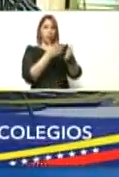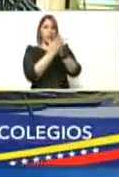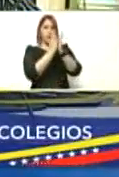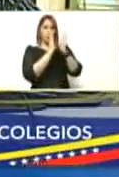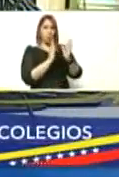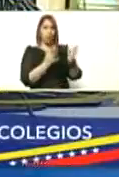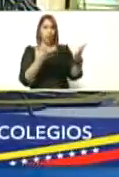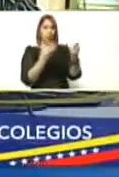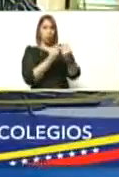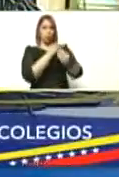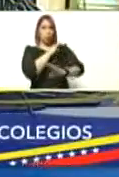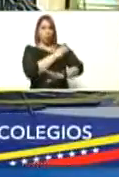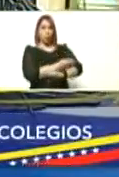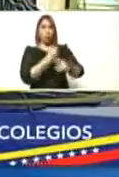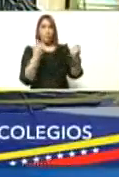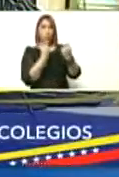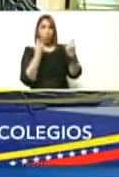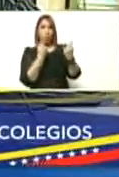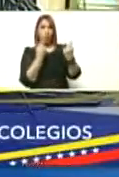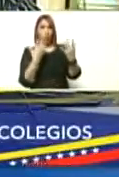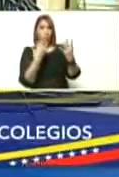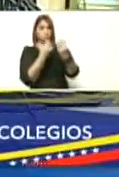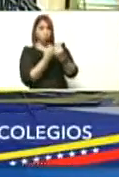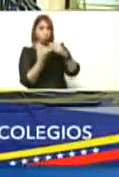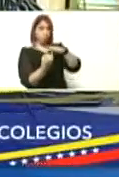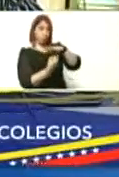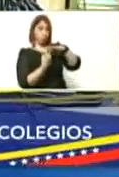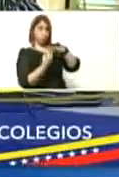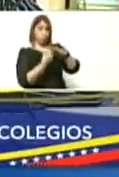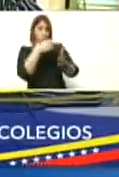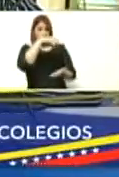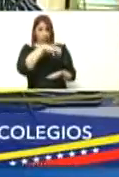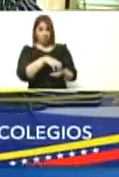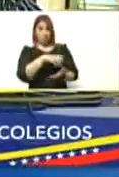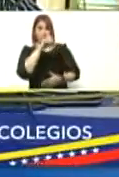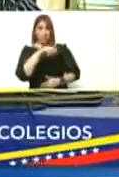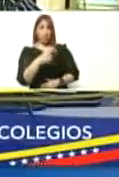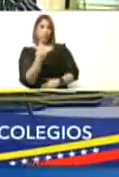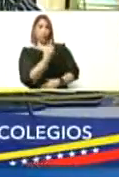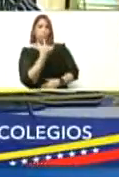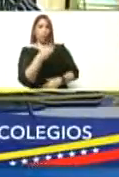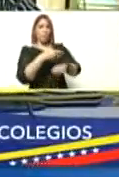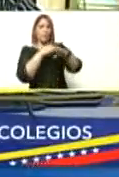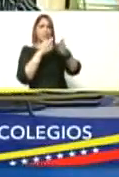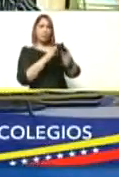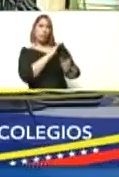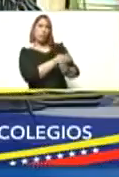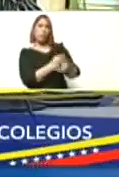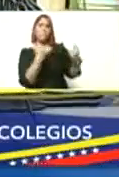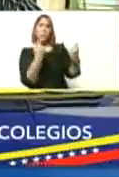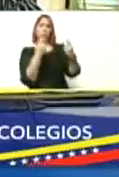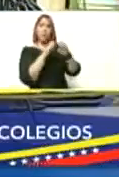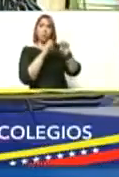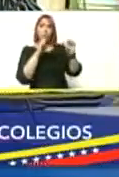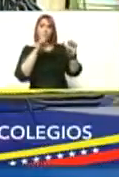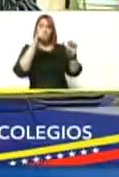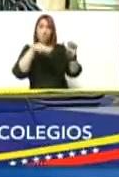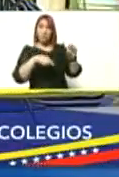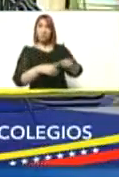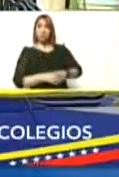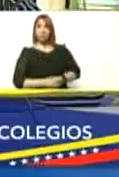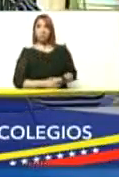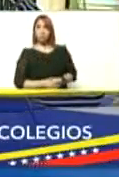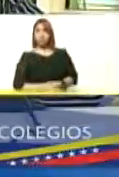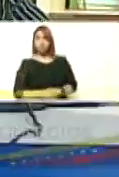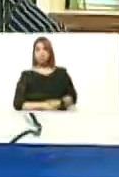junto al poder popular junto a las instituciones del estado porque no es solo el ministerio del poder popular para la educación sino que aquí